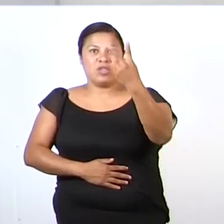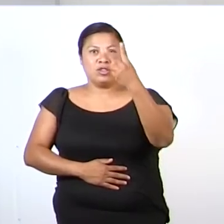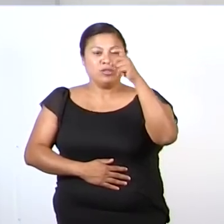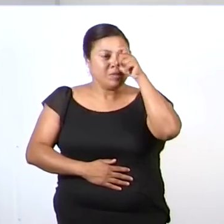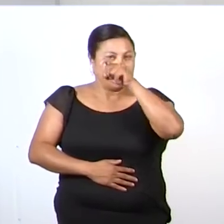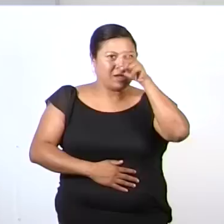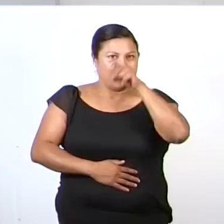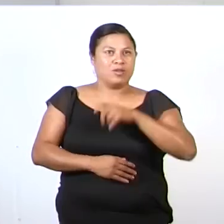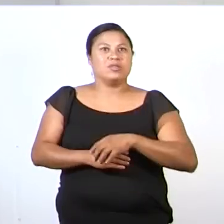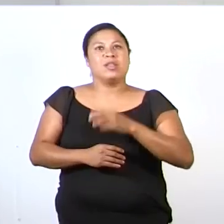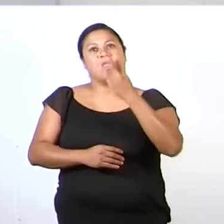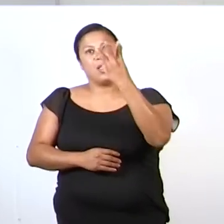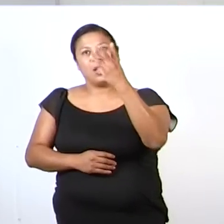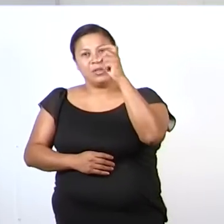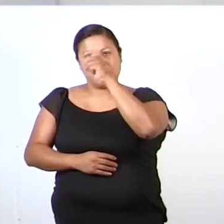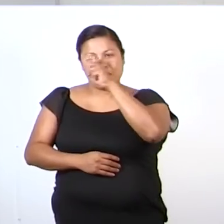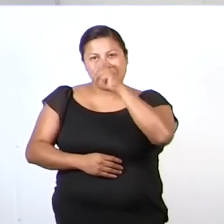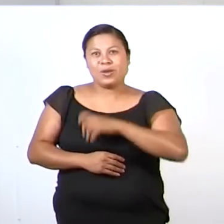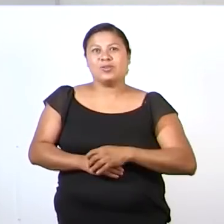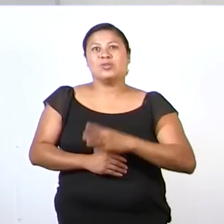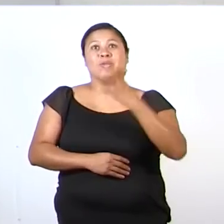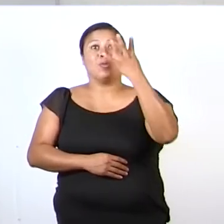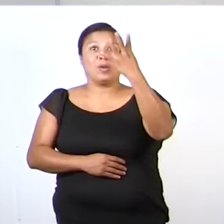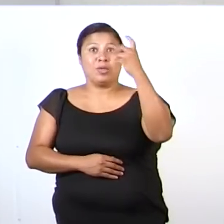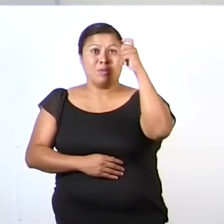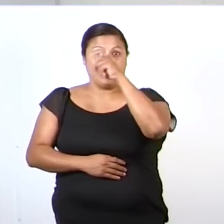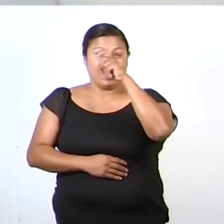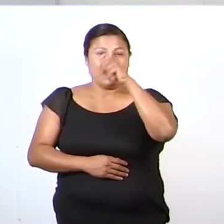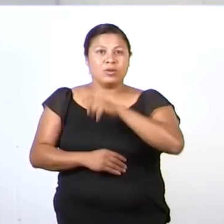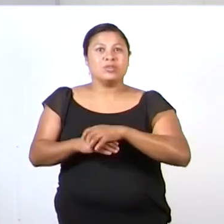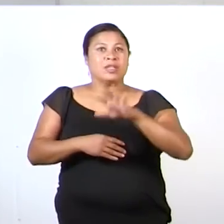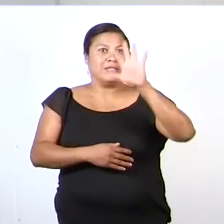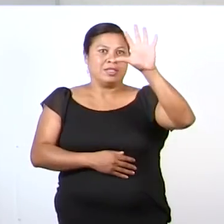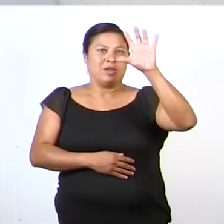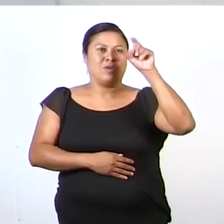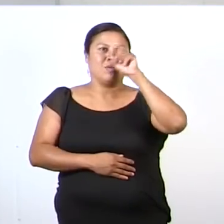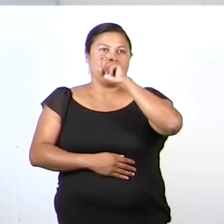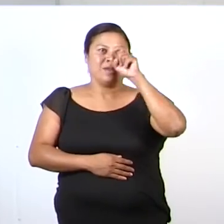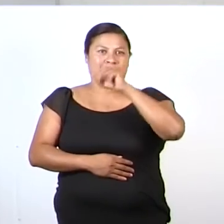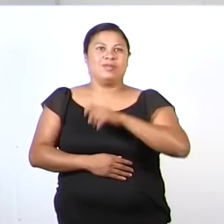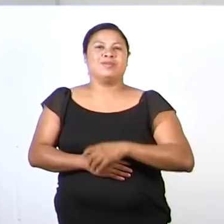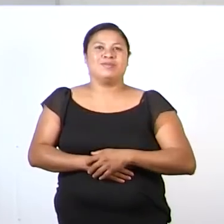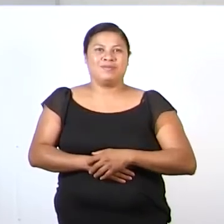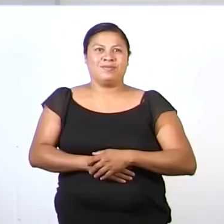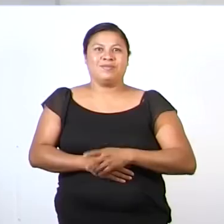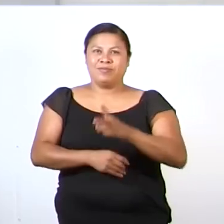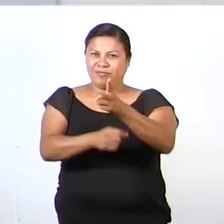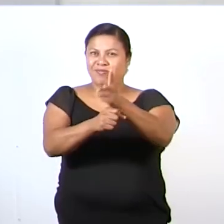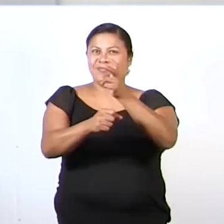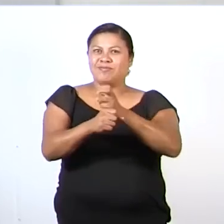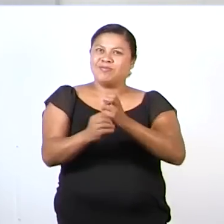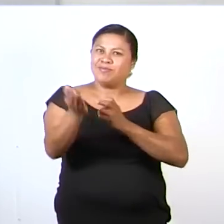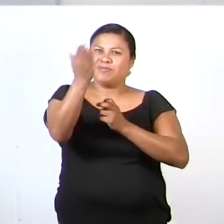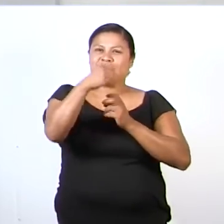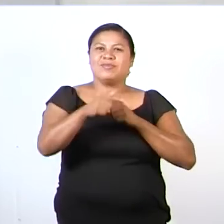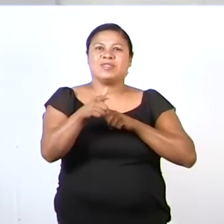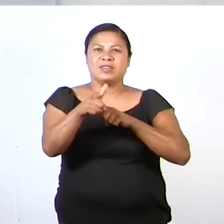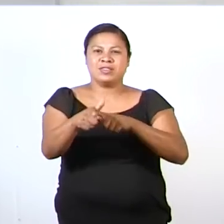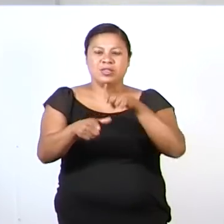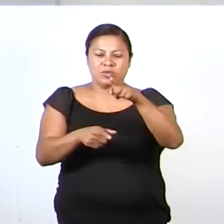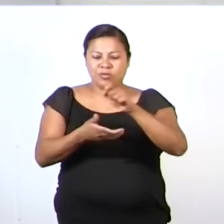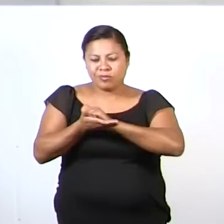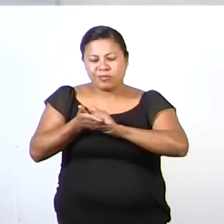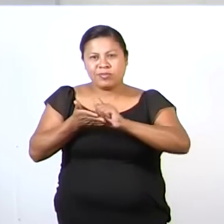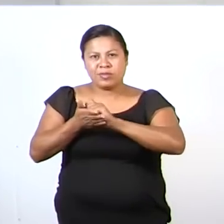pericos, tres pericos, cuatro pericos, cinco pericos Te invito a que continúes a practicando